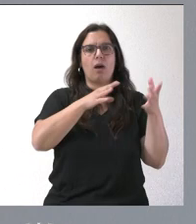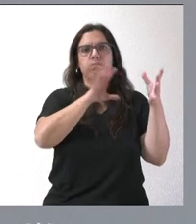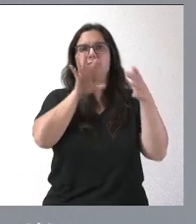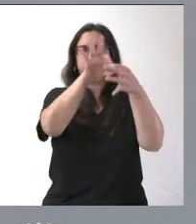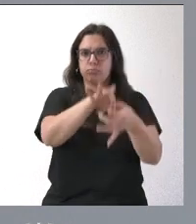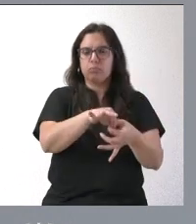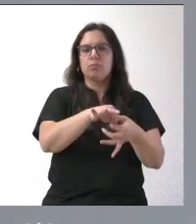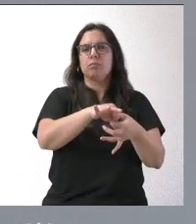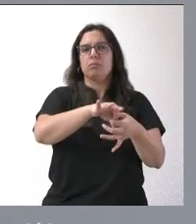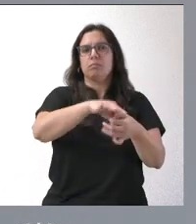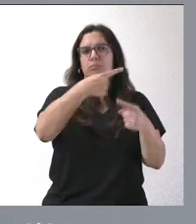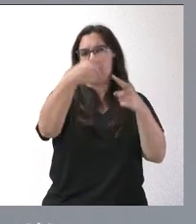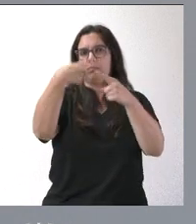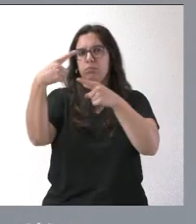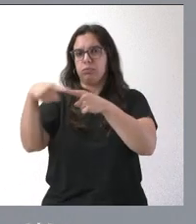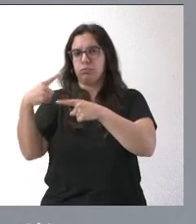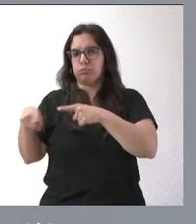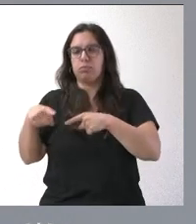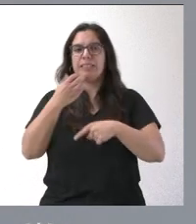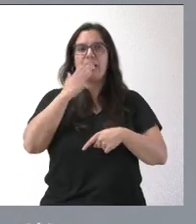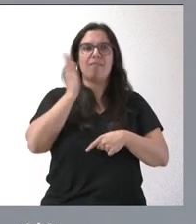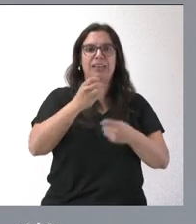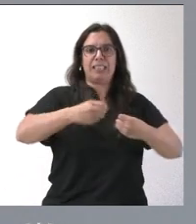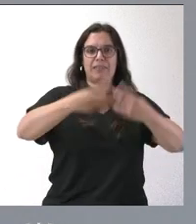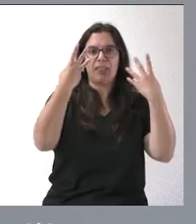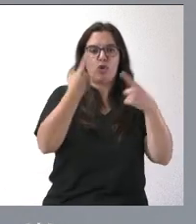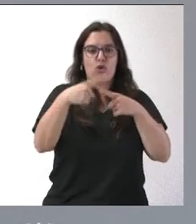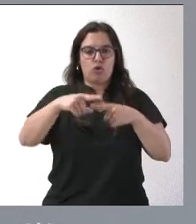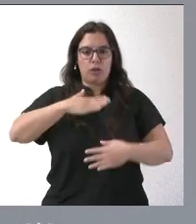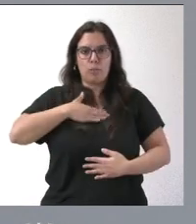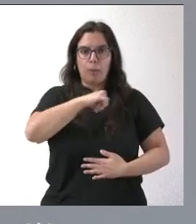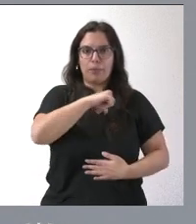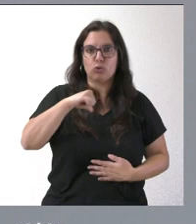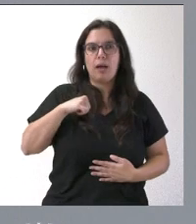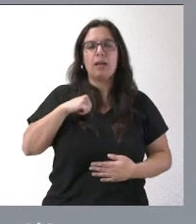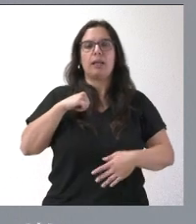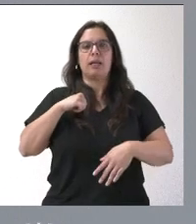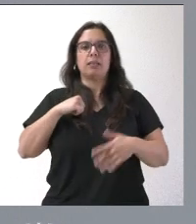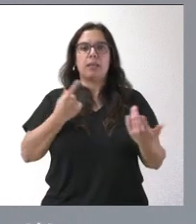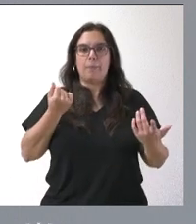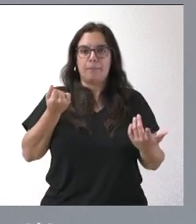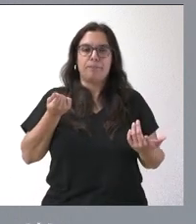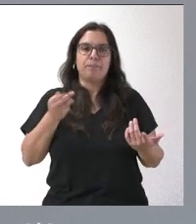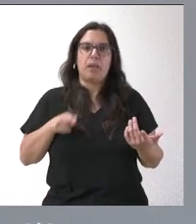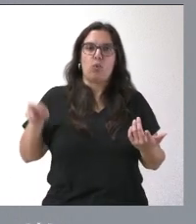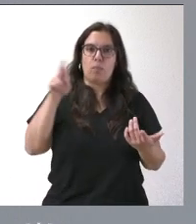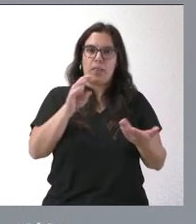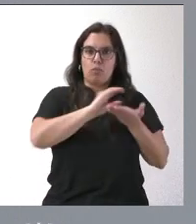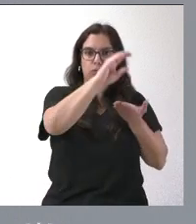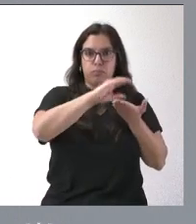al impacto que podría haber tenido sobre edificios o enseres con recuperación de ese coste económico.